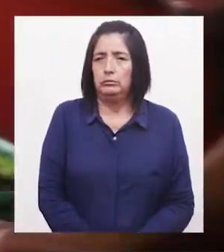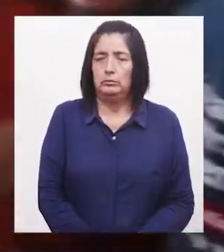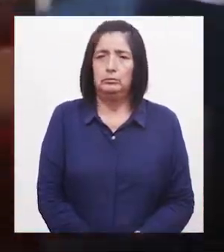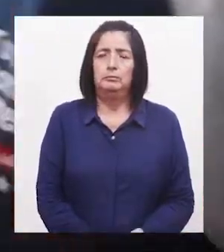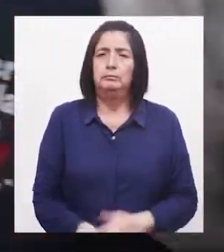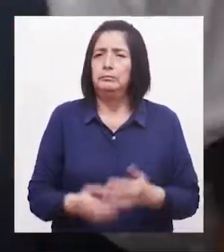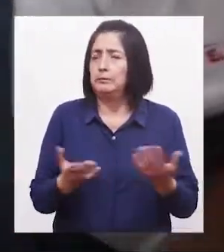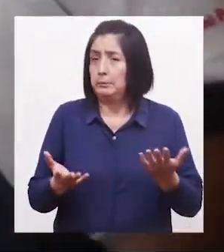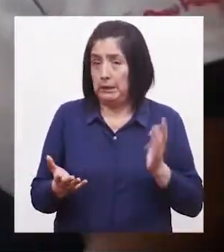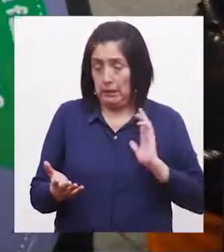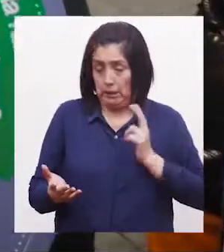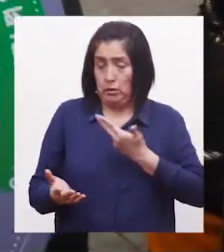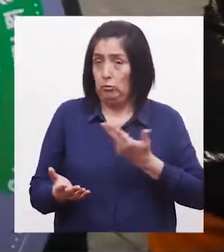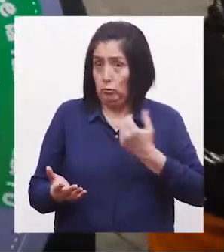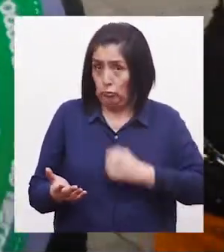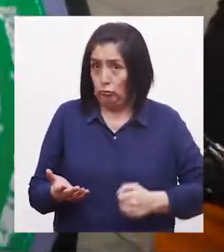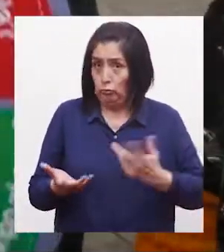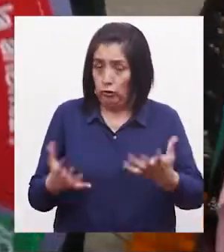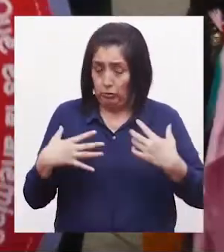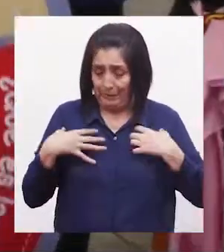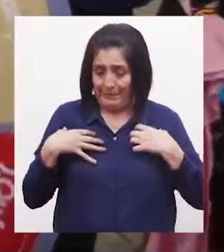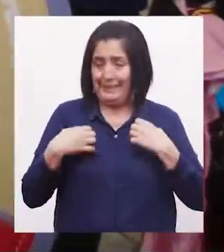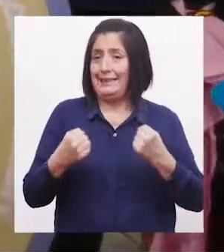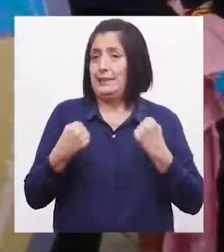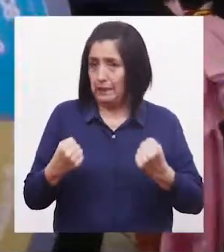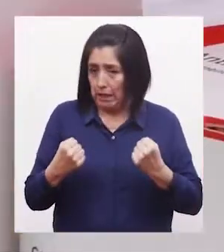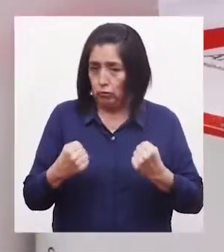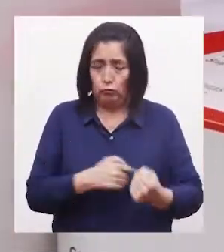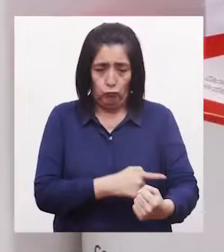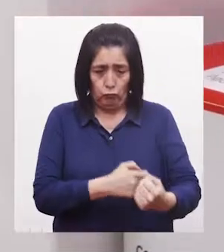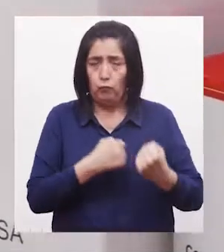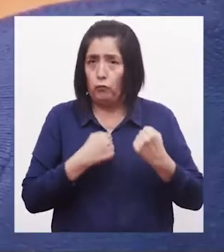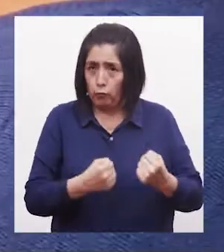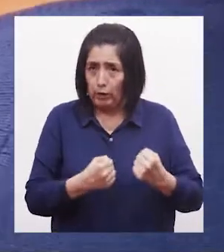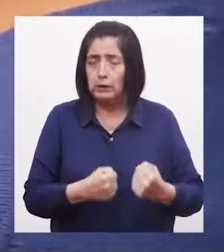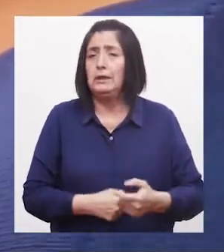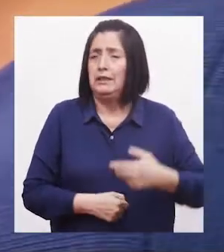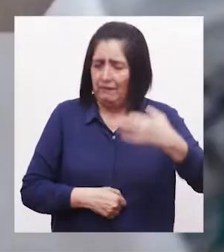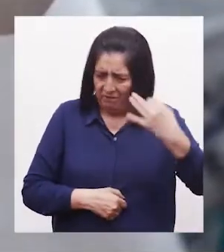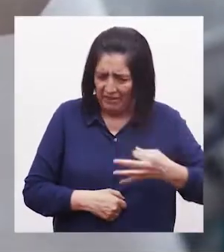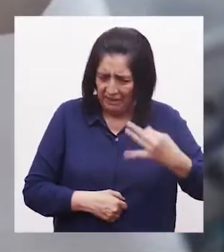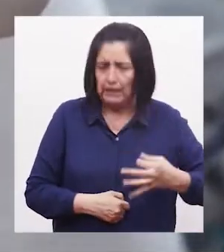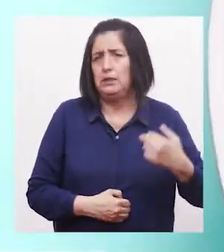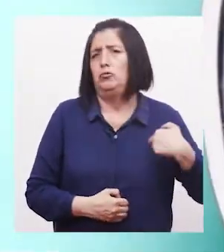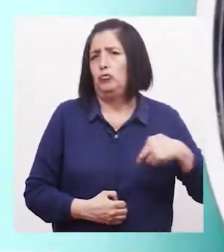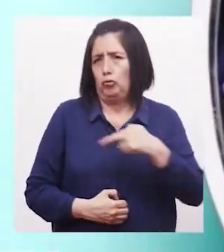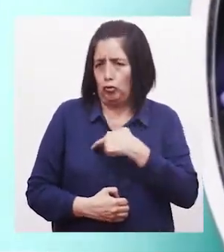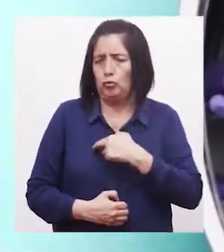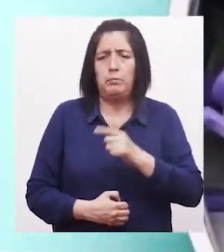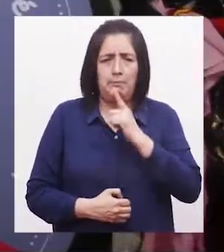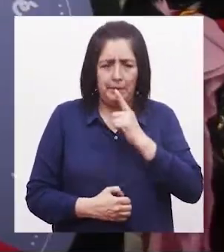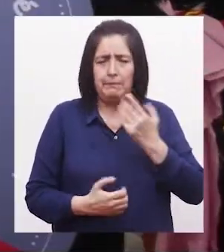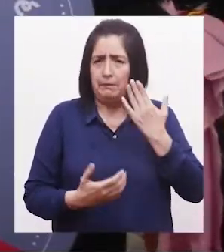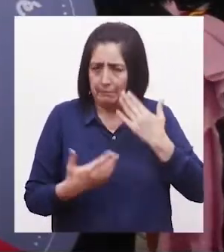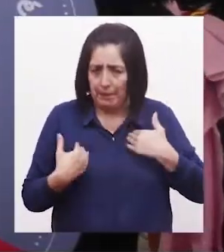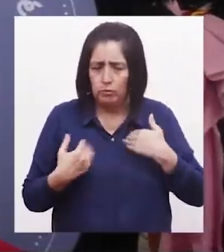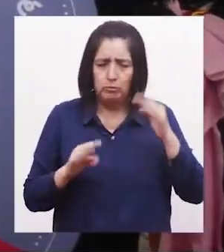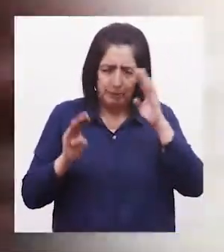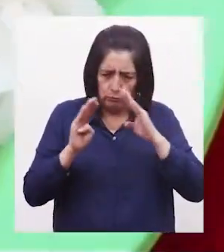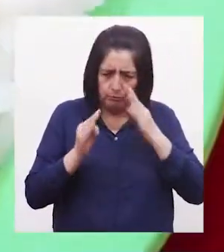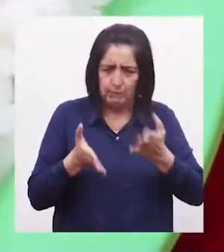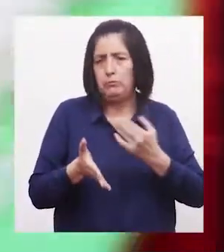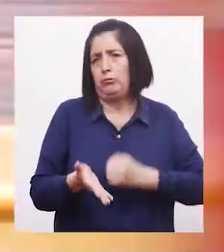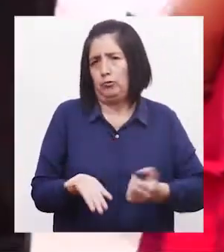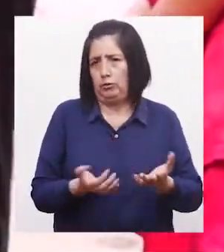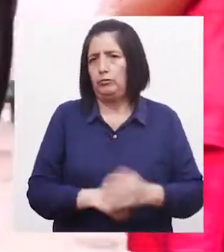garantizar que nuestros hijos van a estar sanos Van a estar fuertes Y que realmente nosotros como padres nos preocupamos por